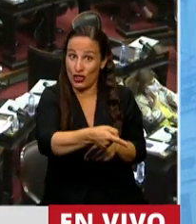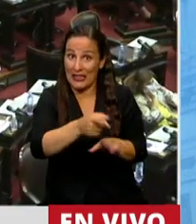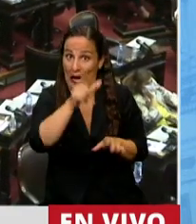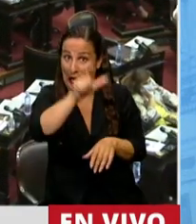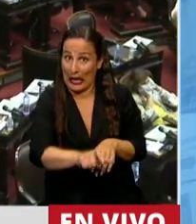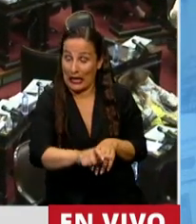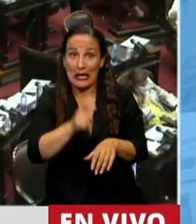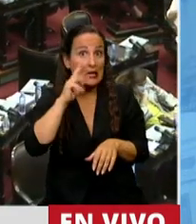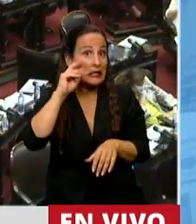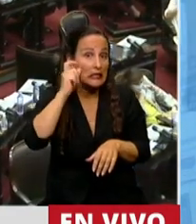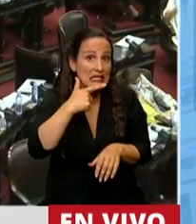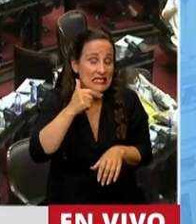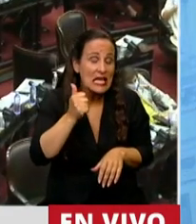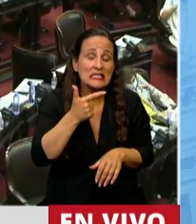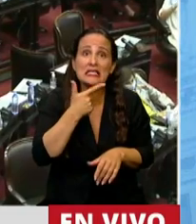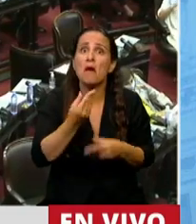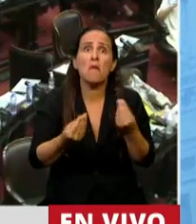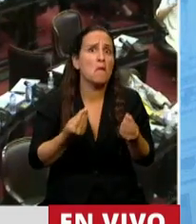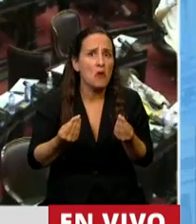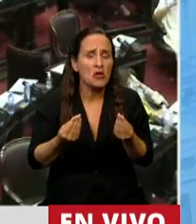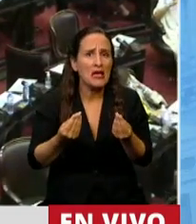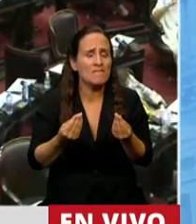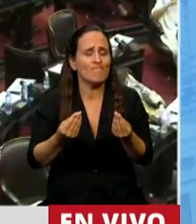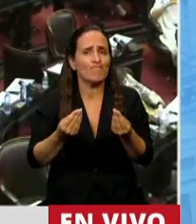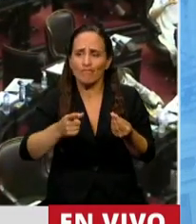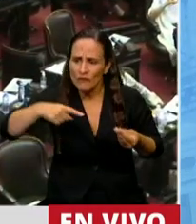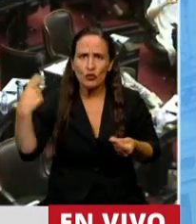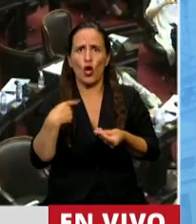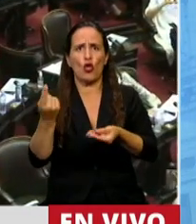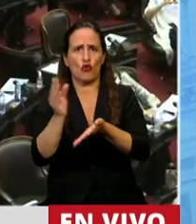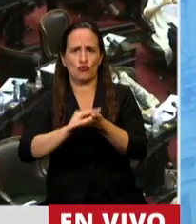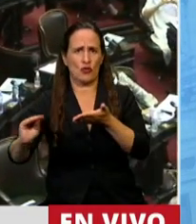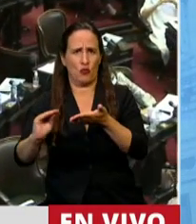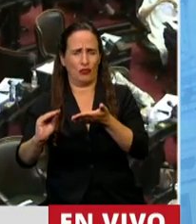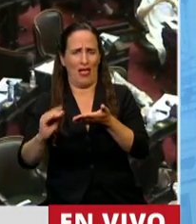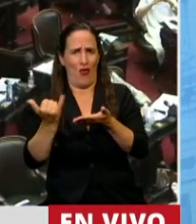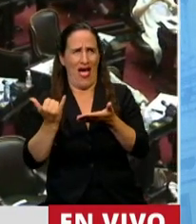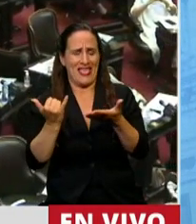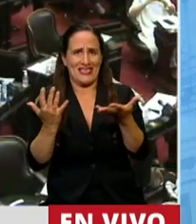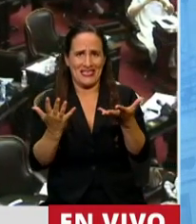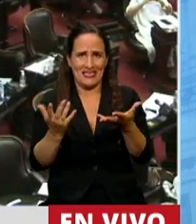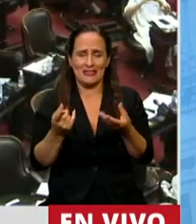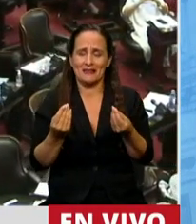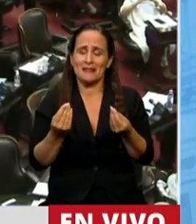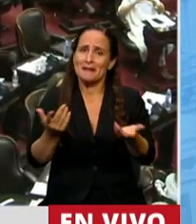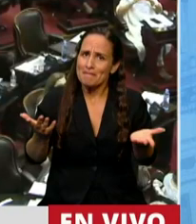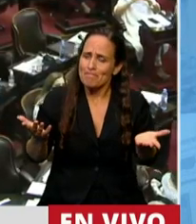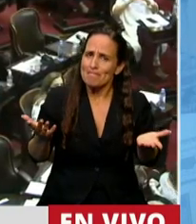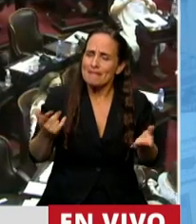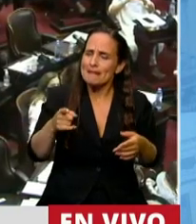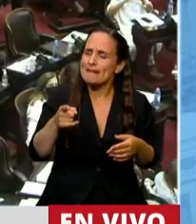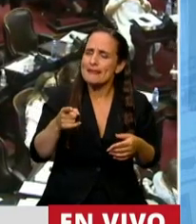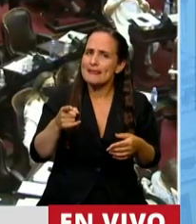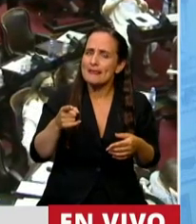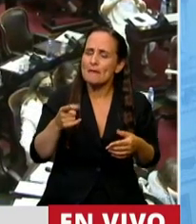algo que nos involucra a todos los diputados. Y que, y la verdad que tiene que ver